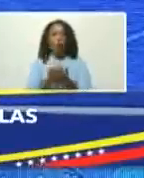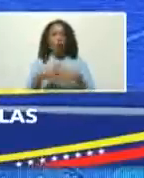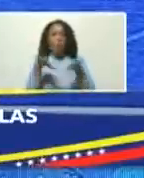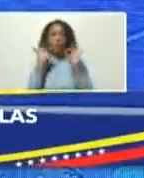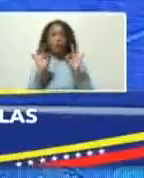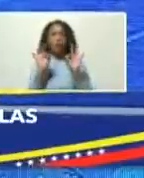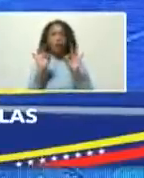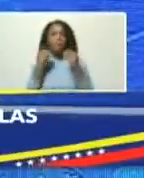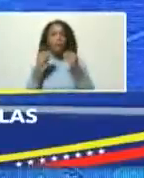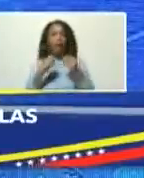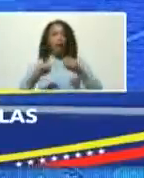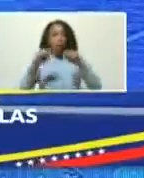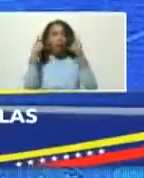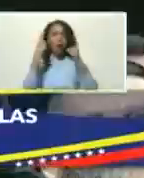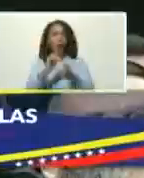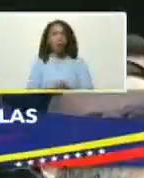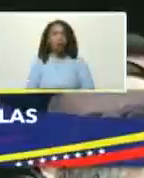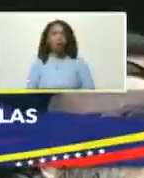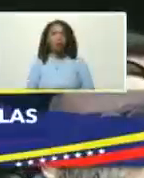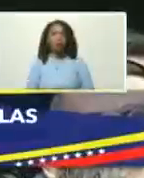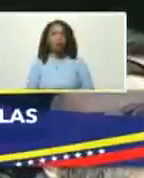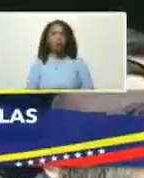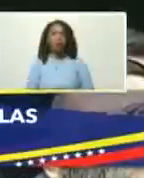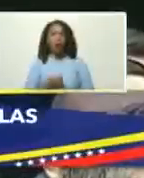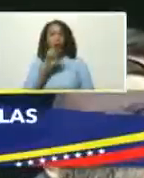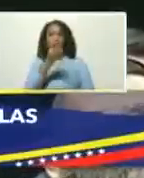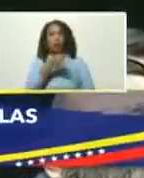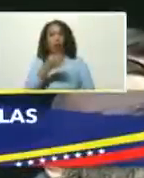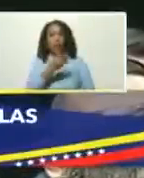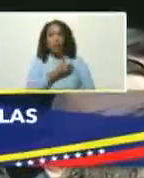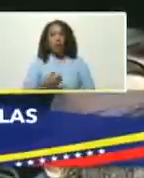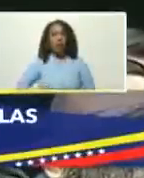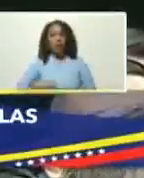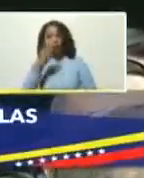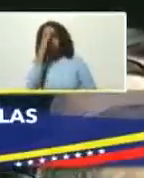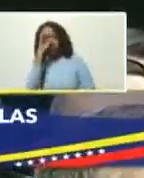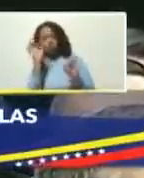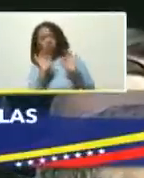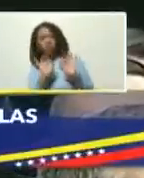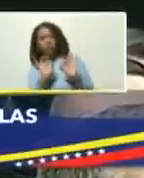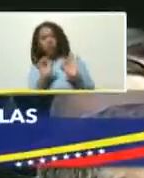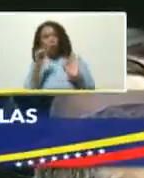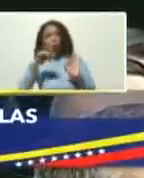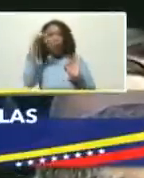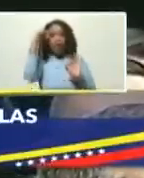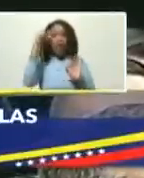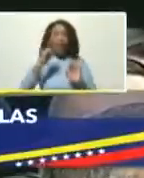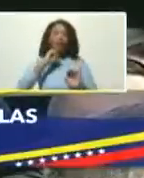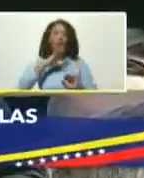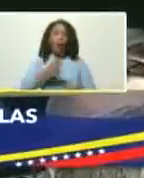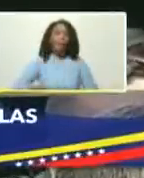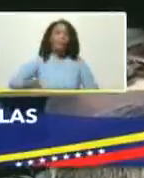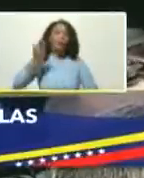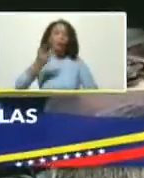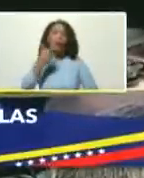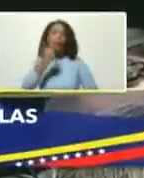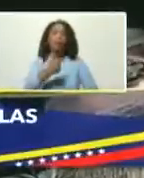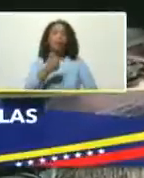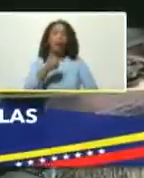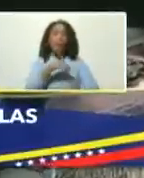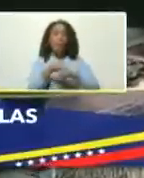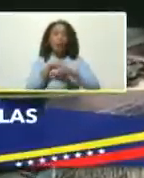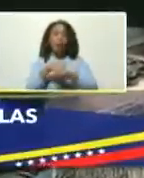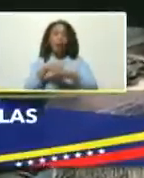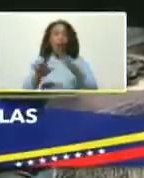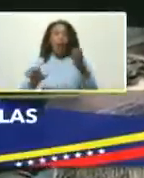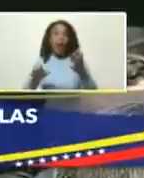especiales para La Guaira Buenas tardes presidente sin duda que hoy es un día histórico decía Albert Einstein que la crisis